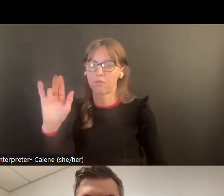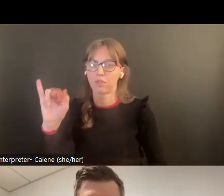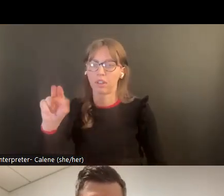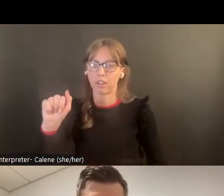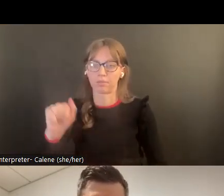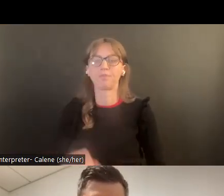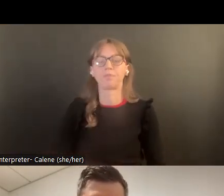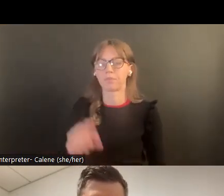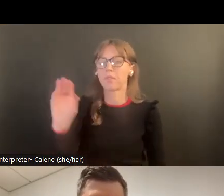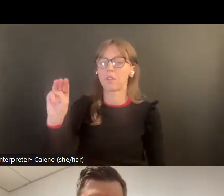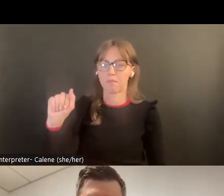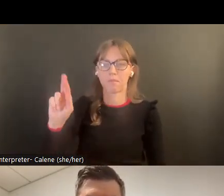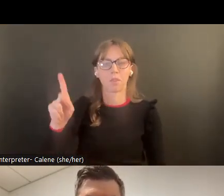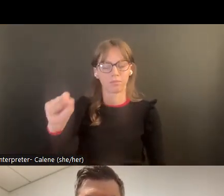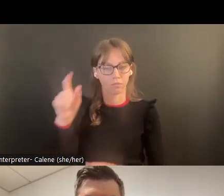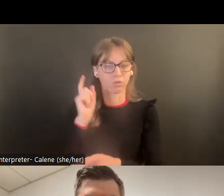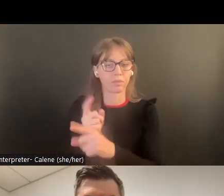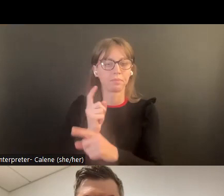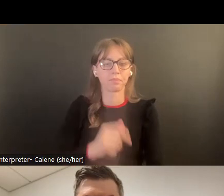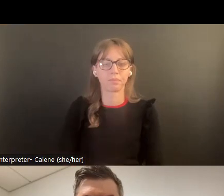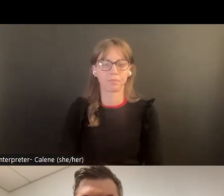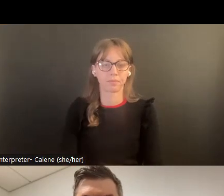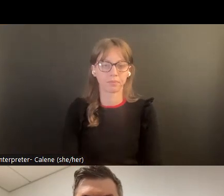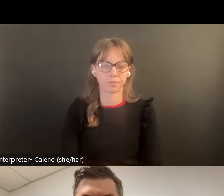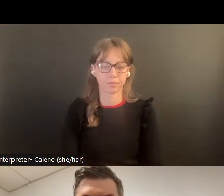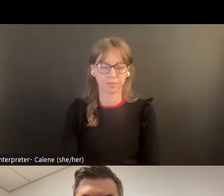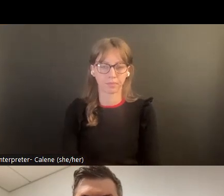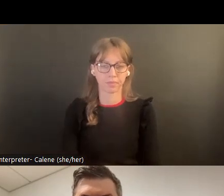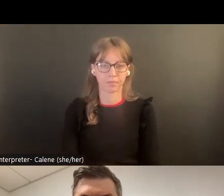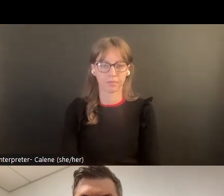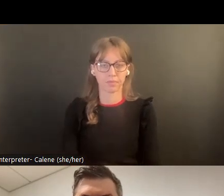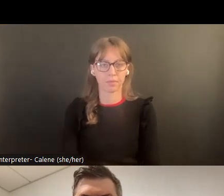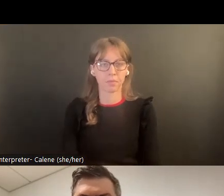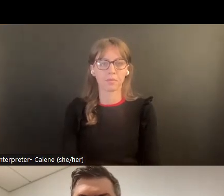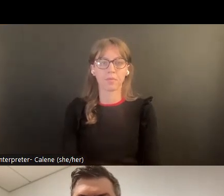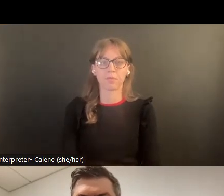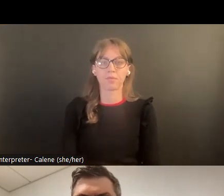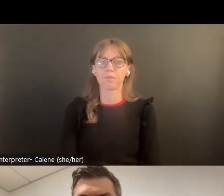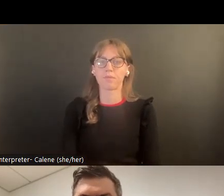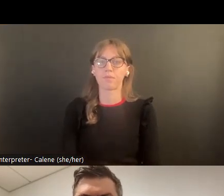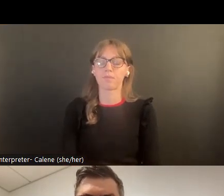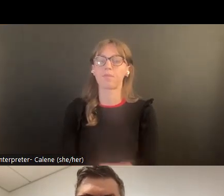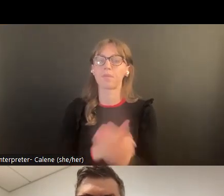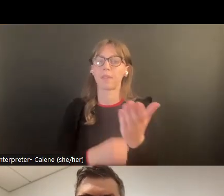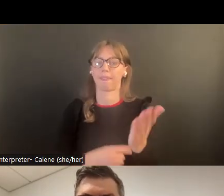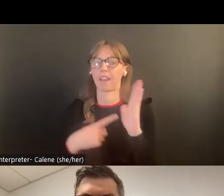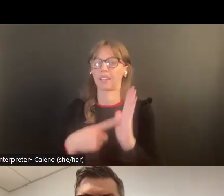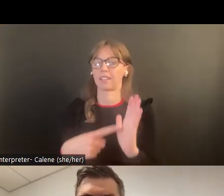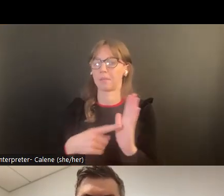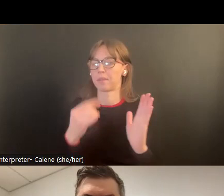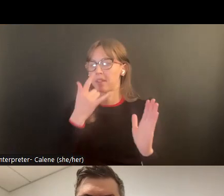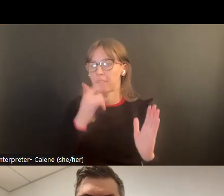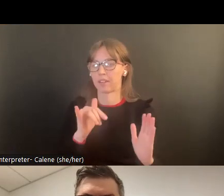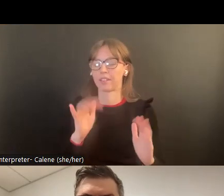aclararlo, Mark, porque en sí, aunque los agentes del cuartel o del orden pueden divulgar la información, lo que es el